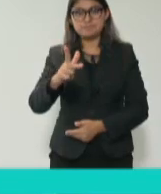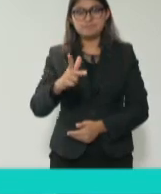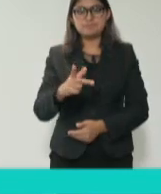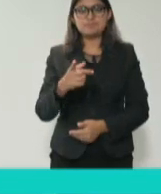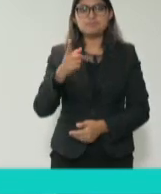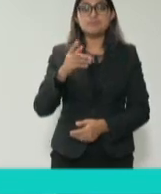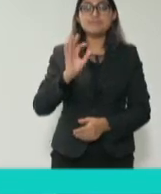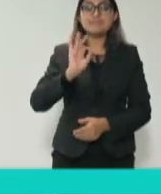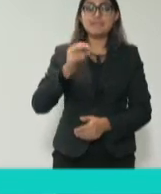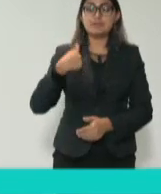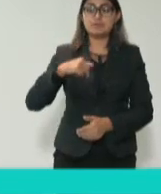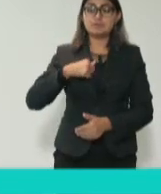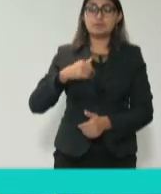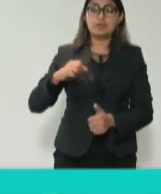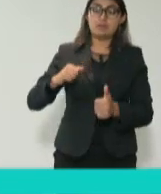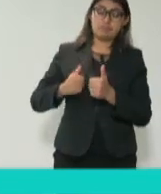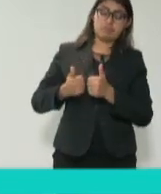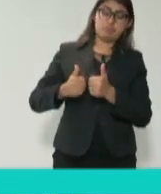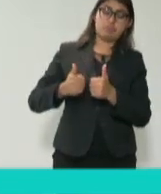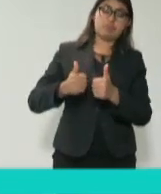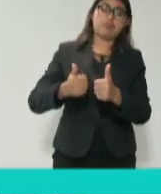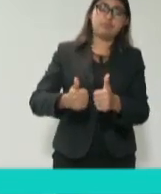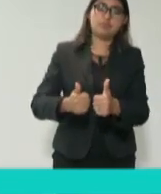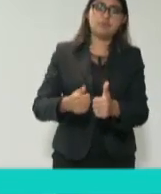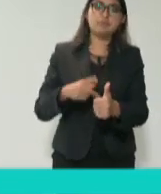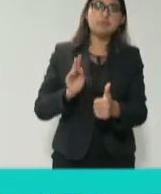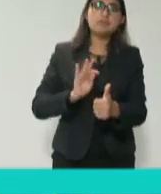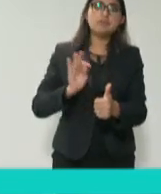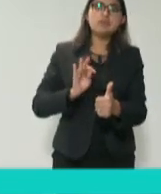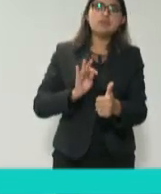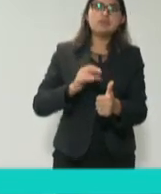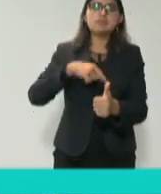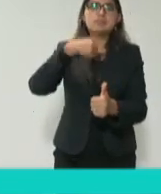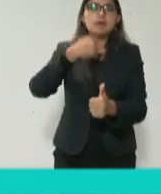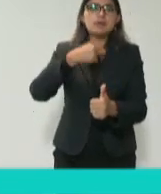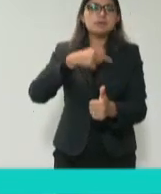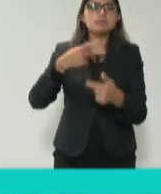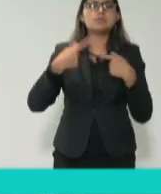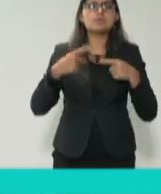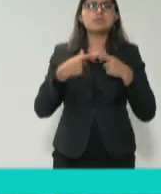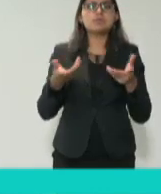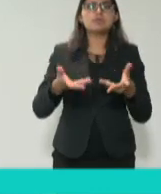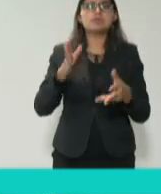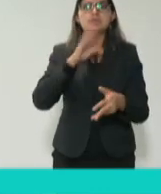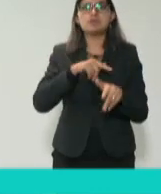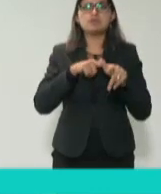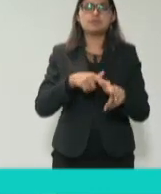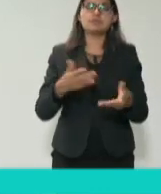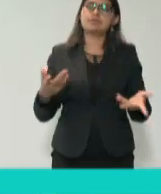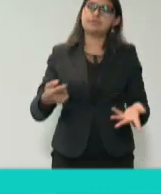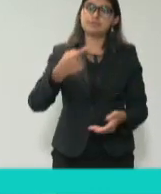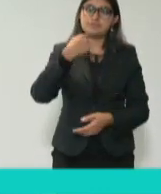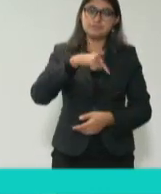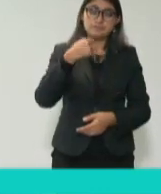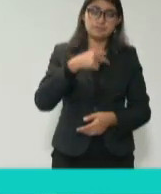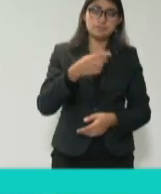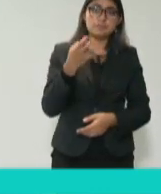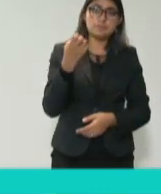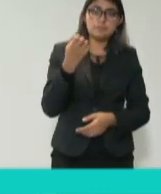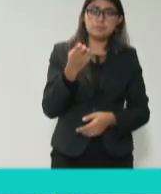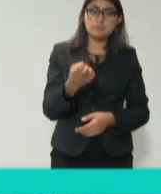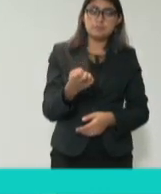combatir la corrupción funcione, funcione, realmente sea eficiente y no nos deje, no nos deje la posibilidad